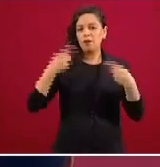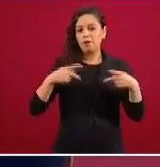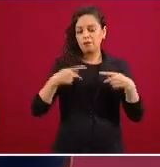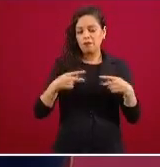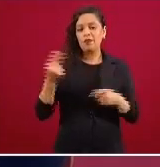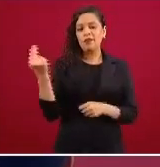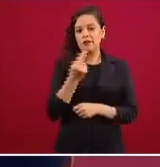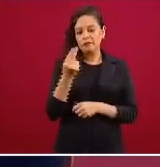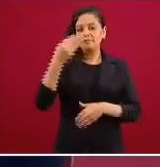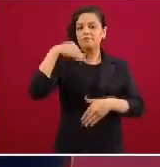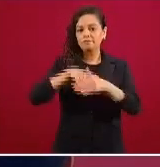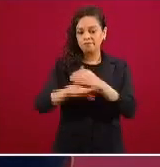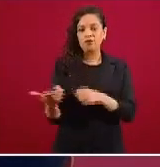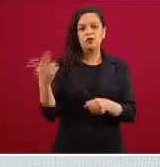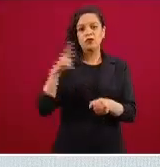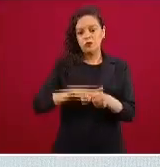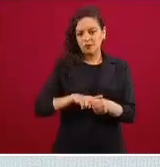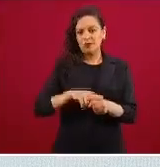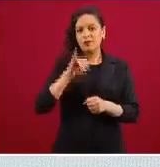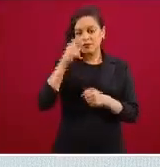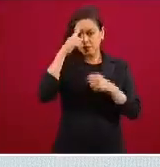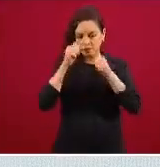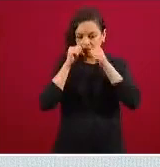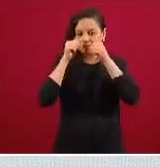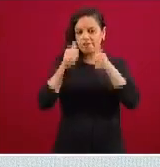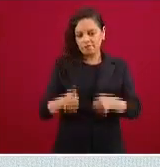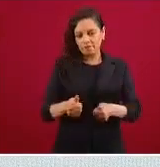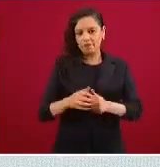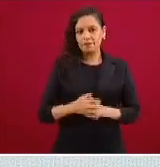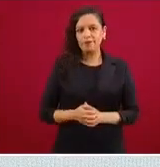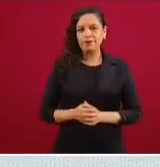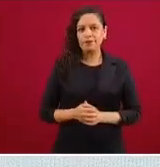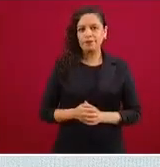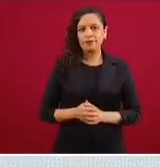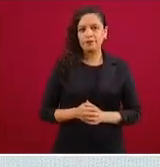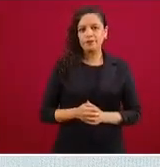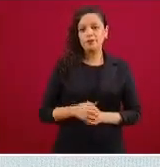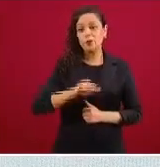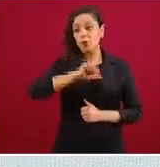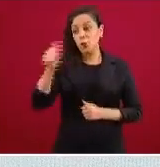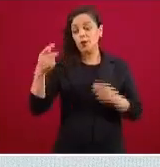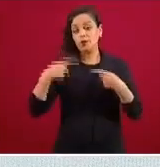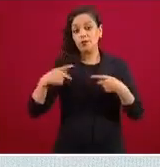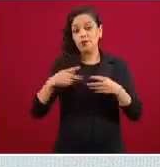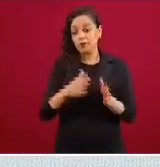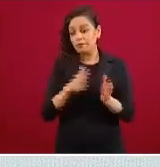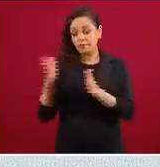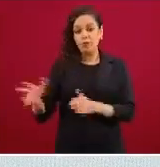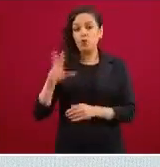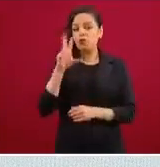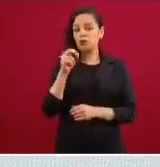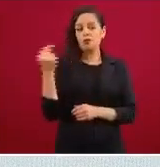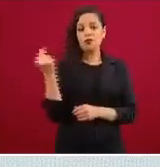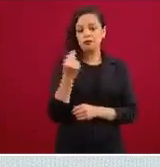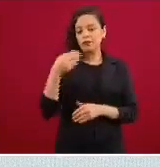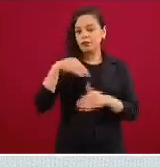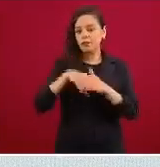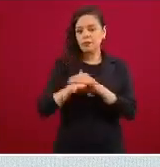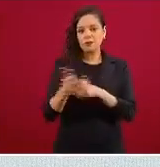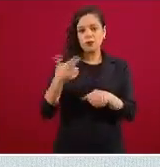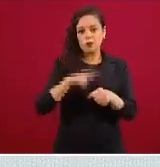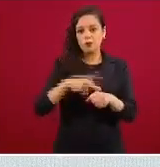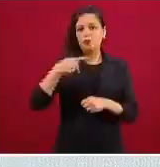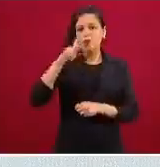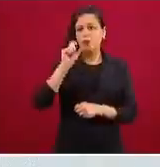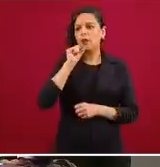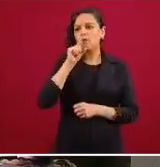personas que requieren hospitalización comparados con quienes no requieren hospitalización para la misma categoría de edad en cambio